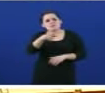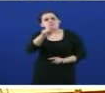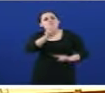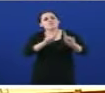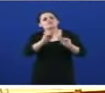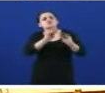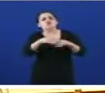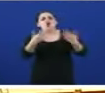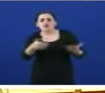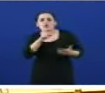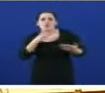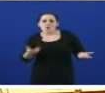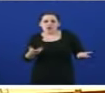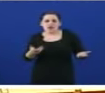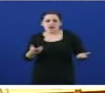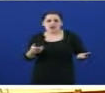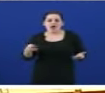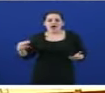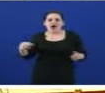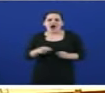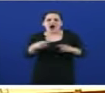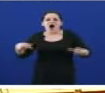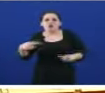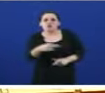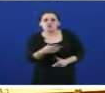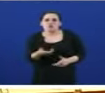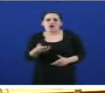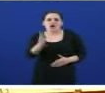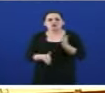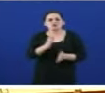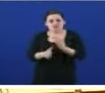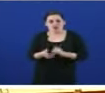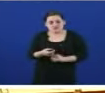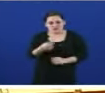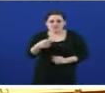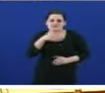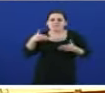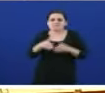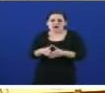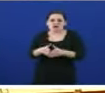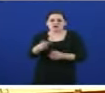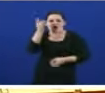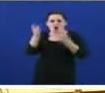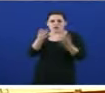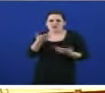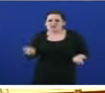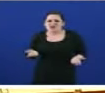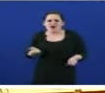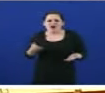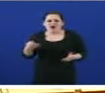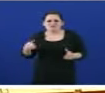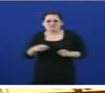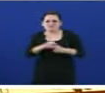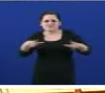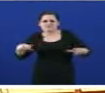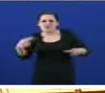acuicultura industrial e a náutica de recreo. Está ben, está ben, pero tanta acuicultura industrial, iso